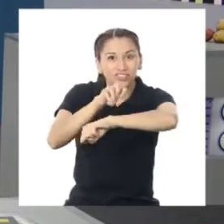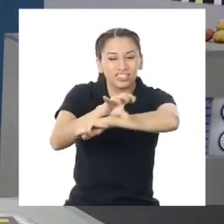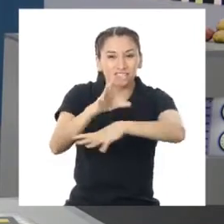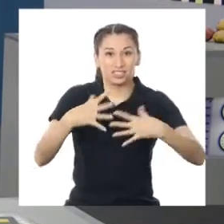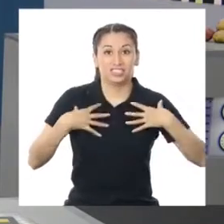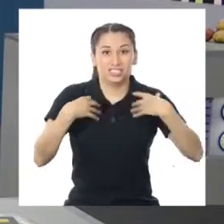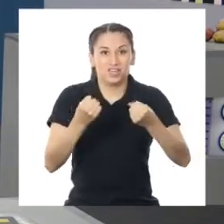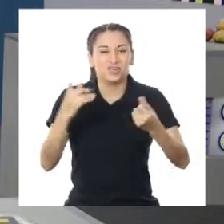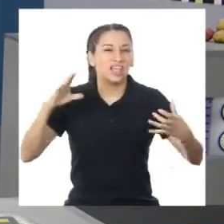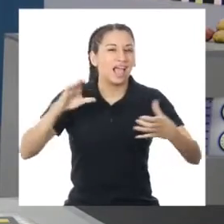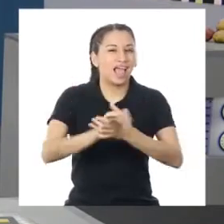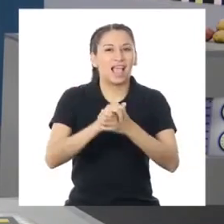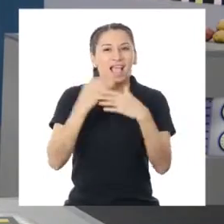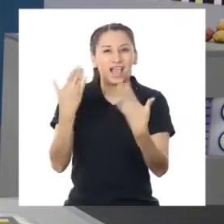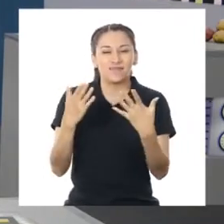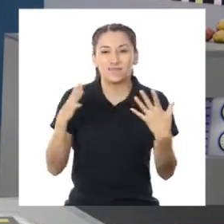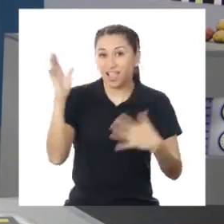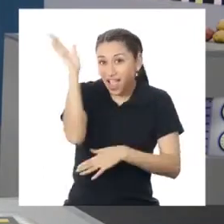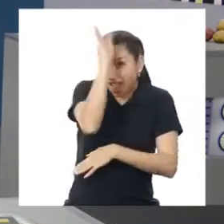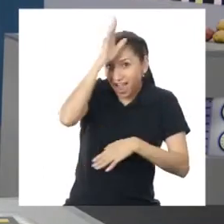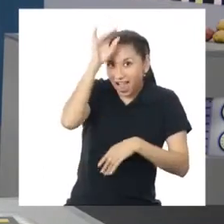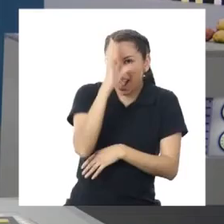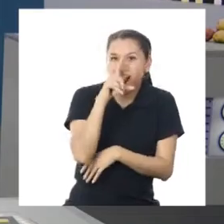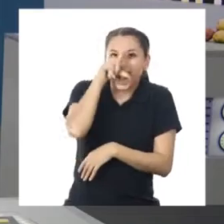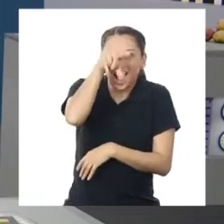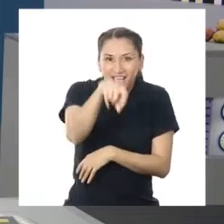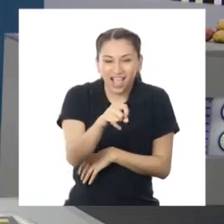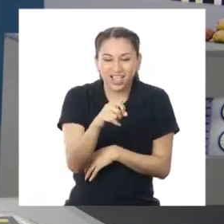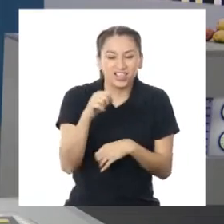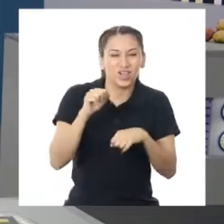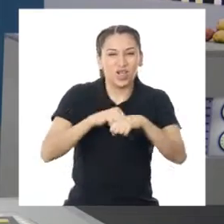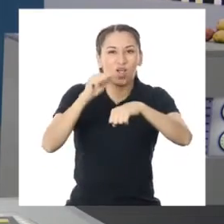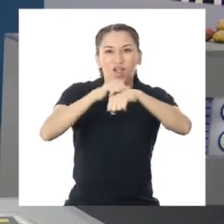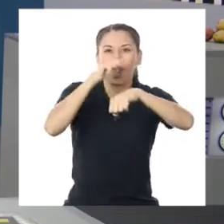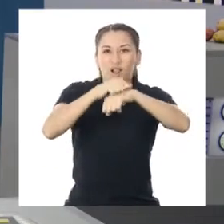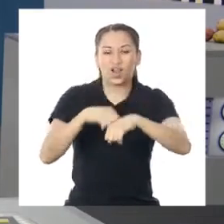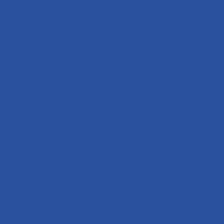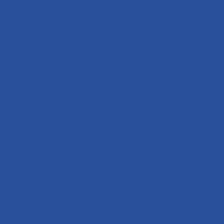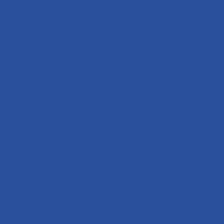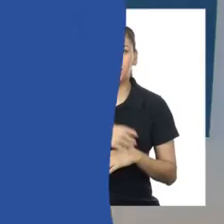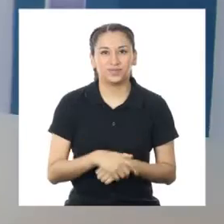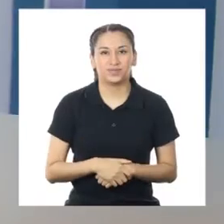nuestro querido amigo Héctor Gallo de la Roca! ¡Cucurucú!